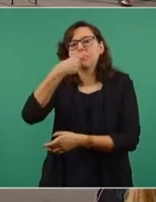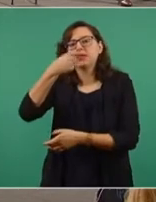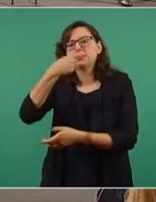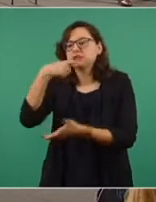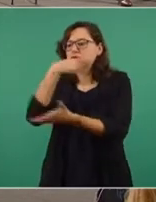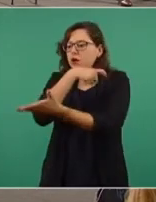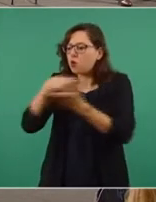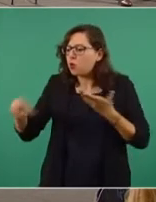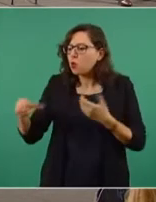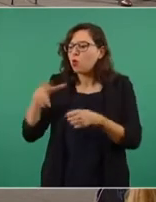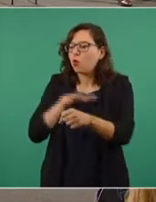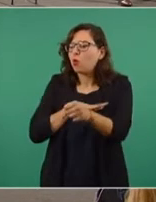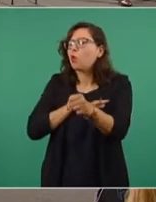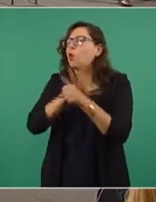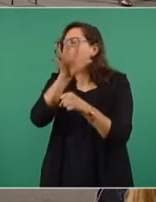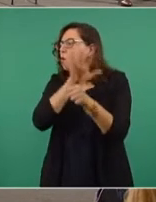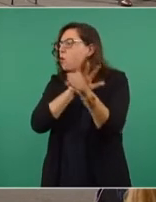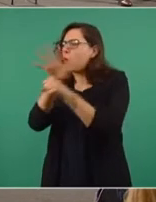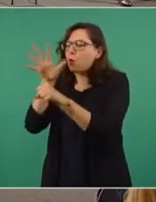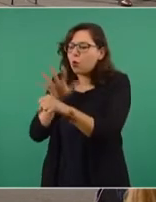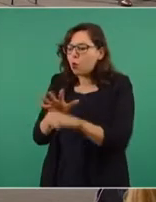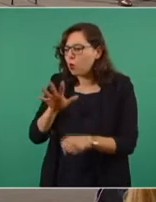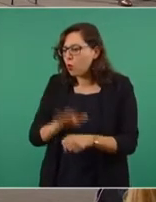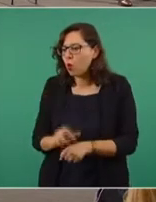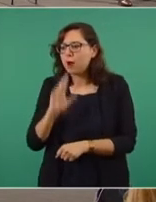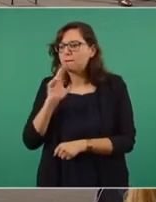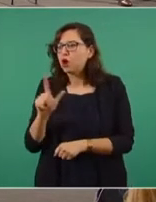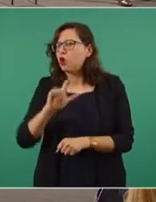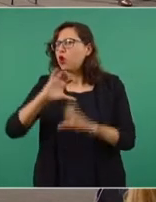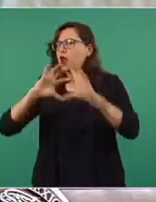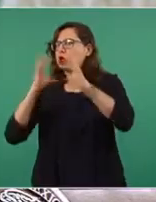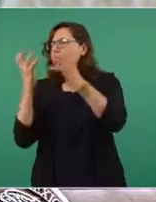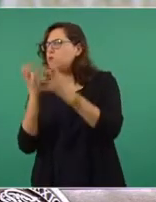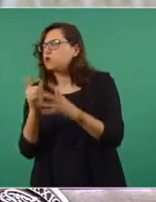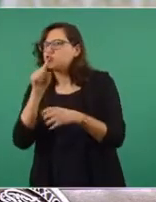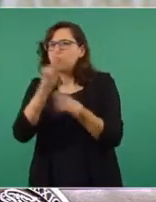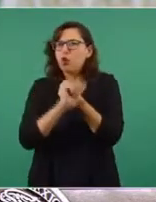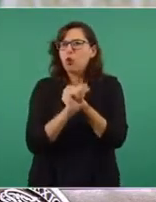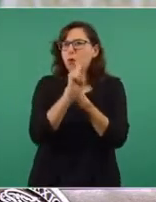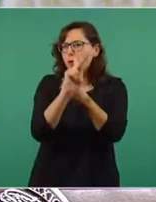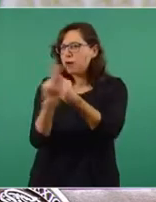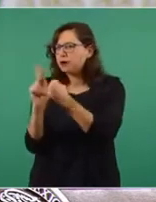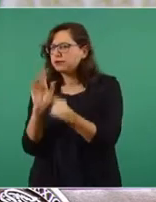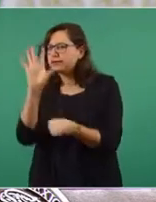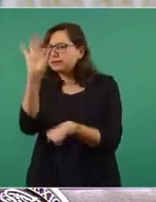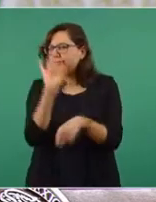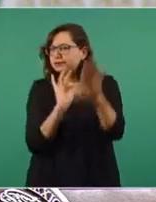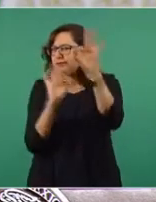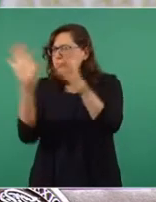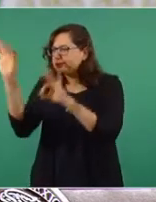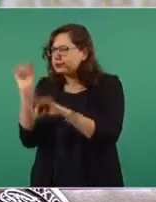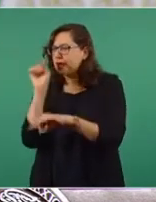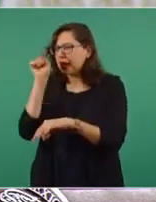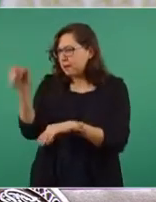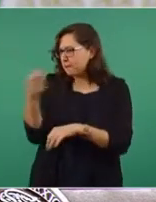y acuerdan cuál es el mejor tratamiento disponible en función del impacto en la salud del